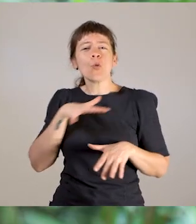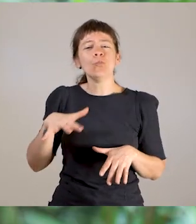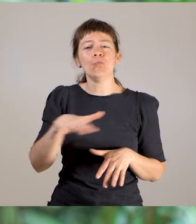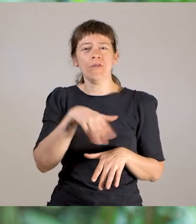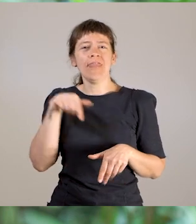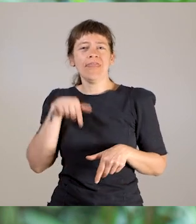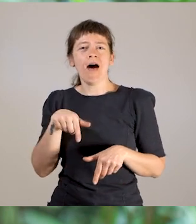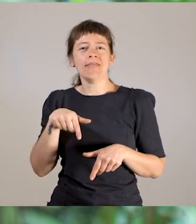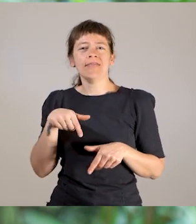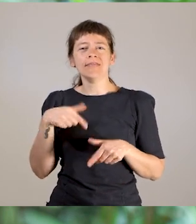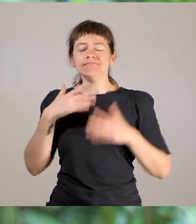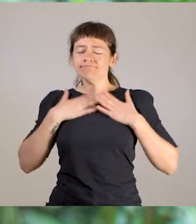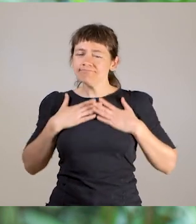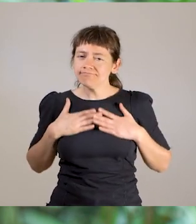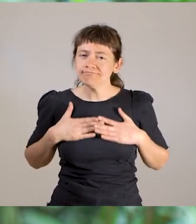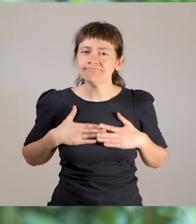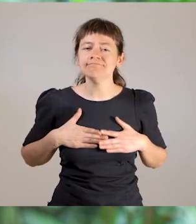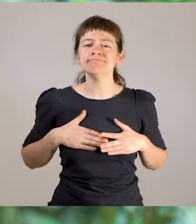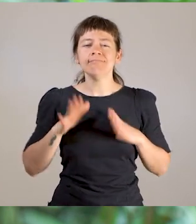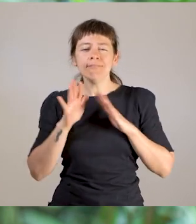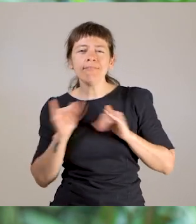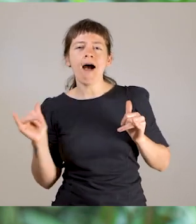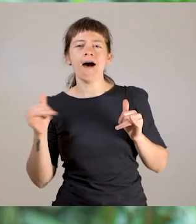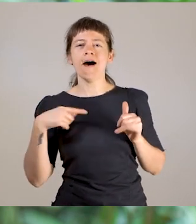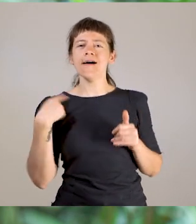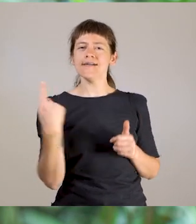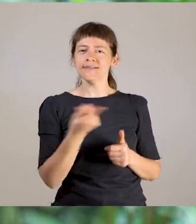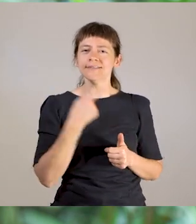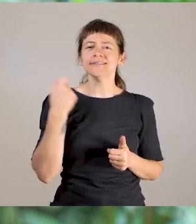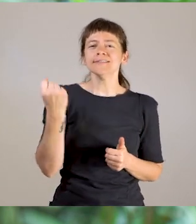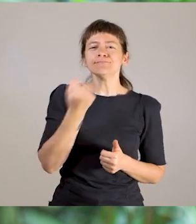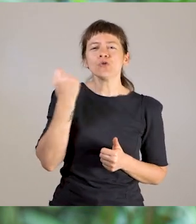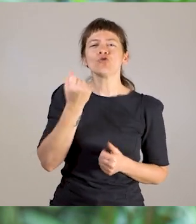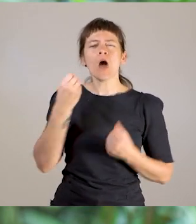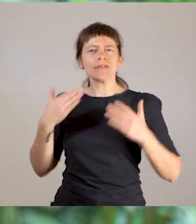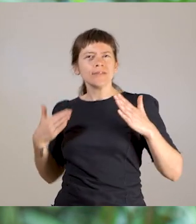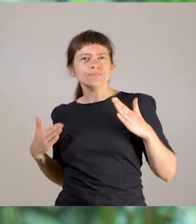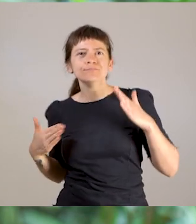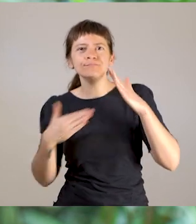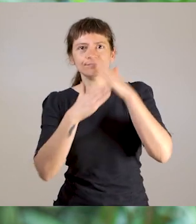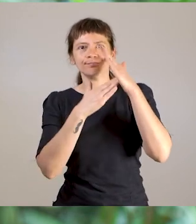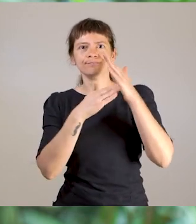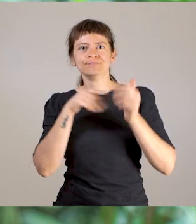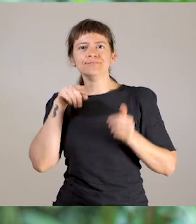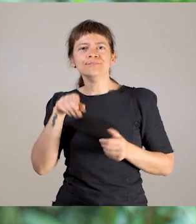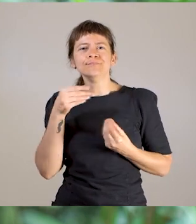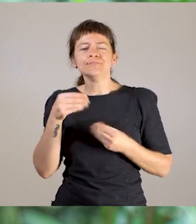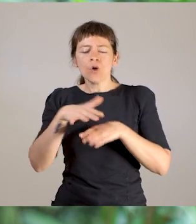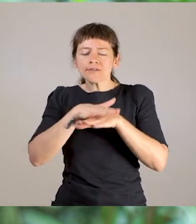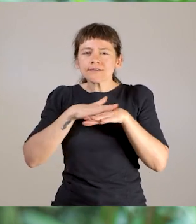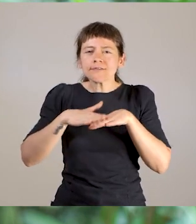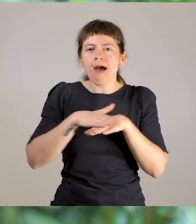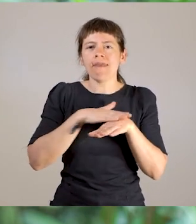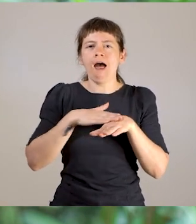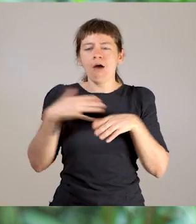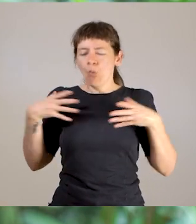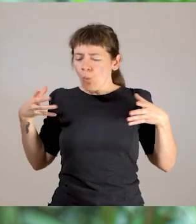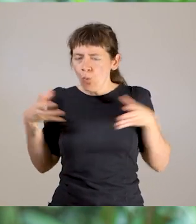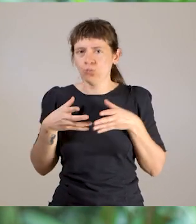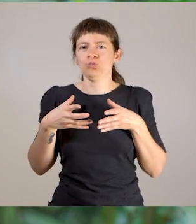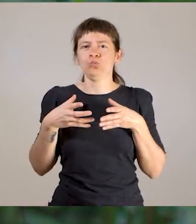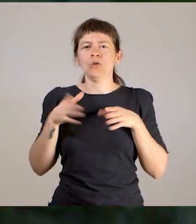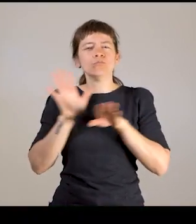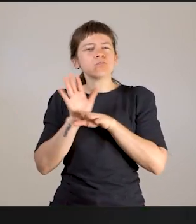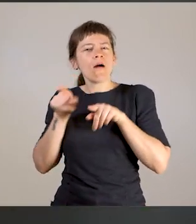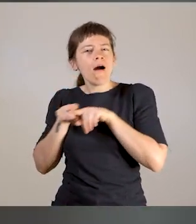tenemos es este núcleo, esta forma de sanar en conjunto, de sanar hermandad,